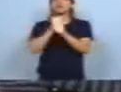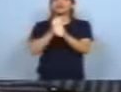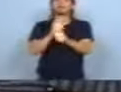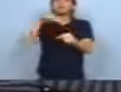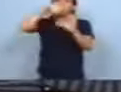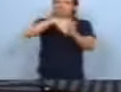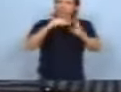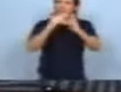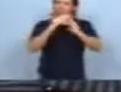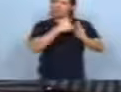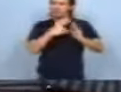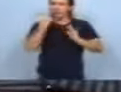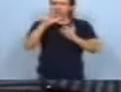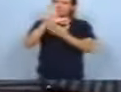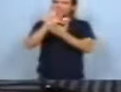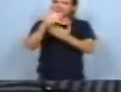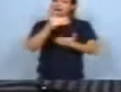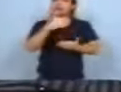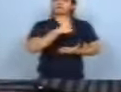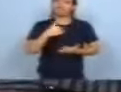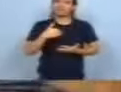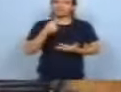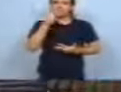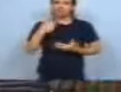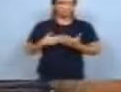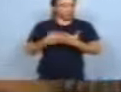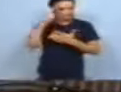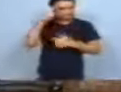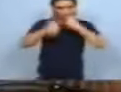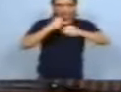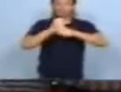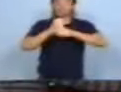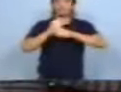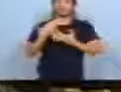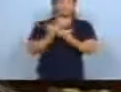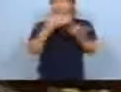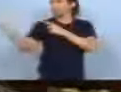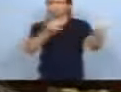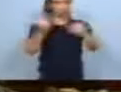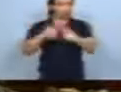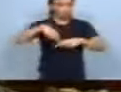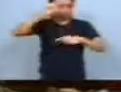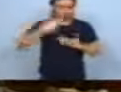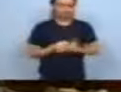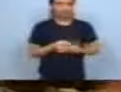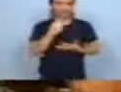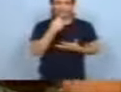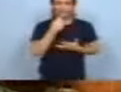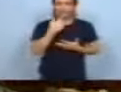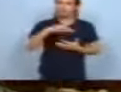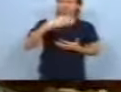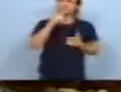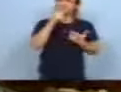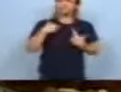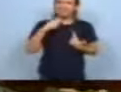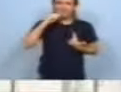casa de las madres, hay entre veinte y treinta madres, que son las que de la batalla, que las llamamos y estamos para ahí de todos los lados. Las casas parecen lindísimas, fue muy